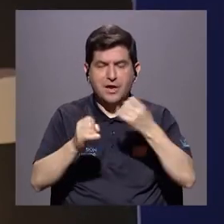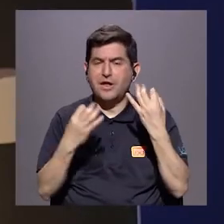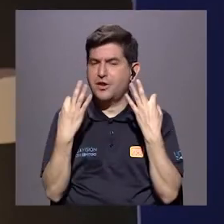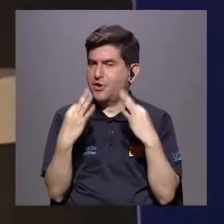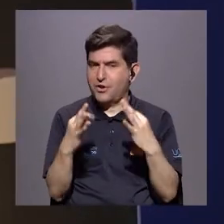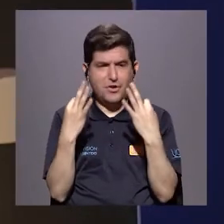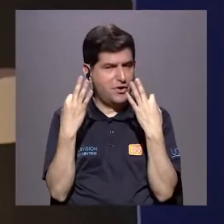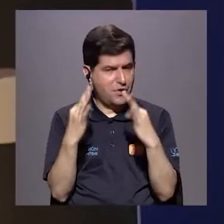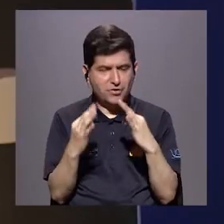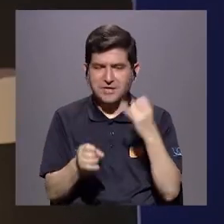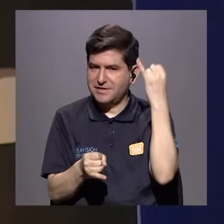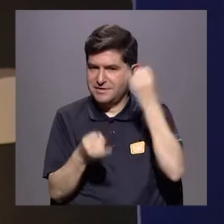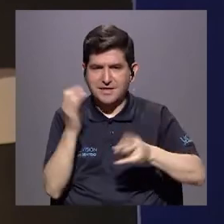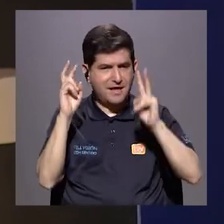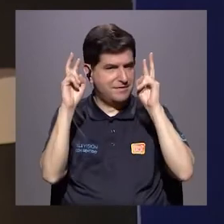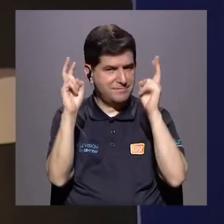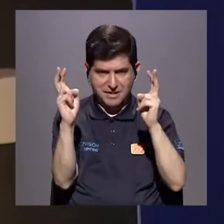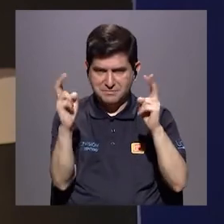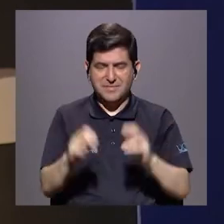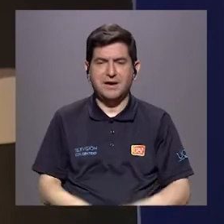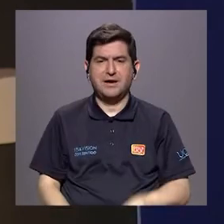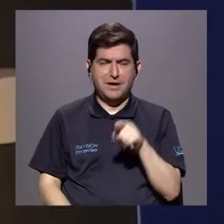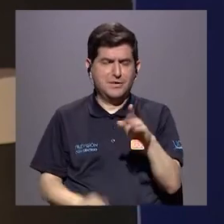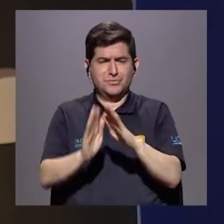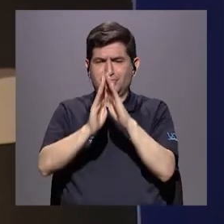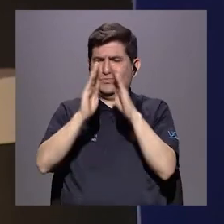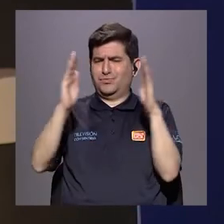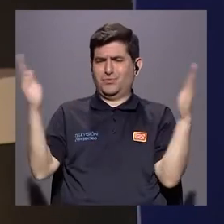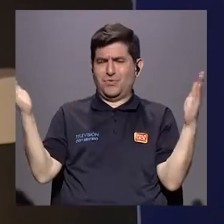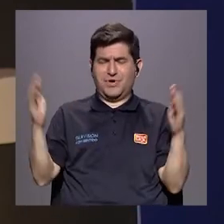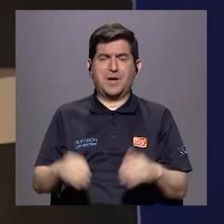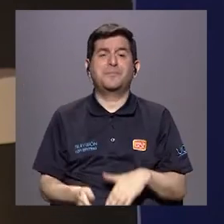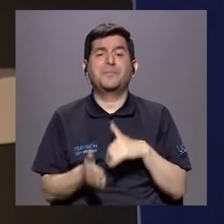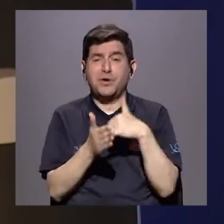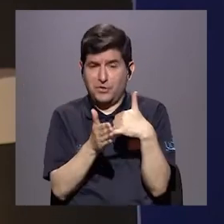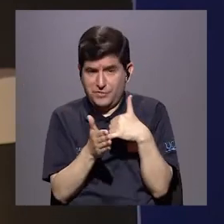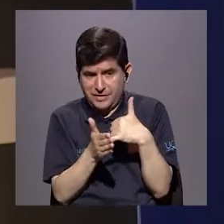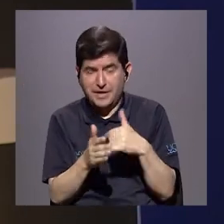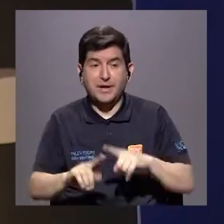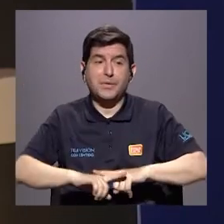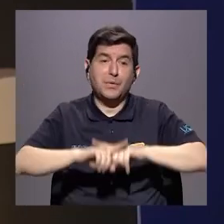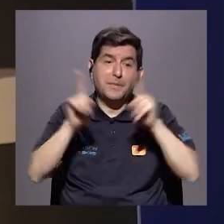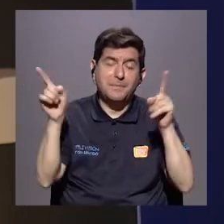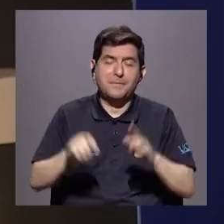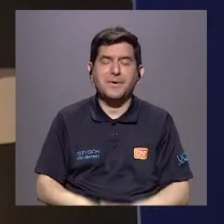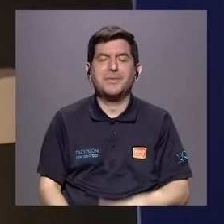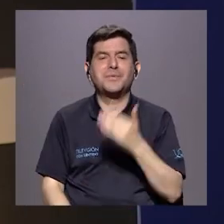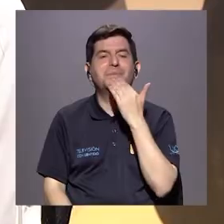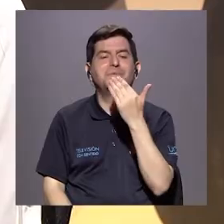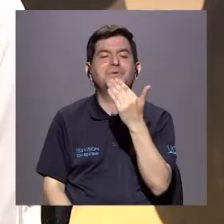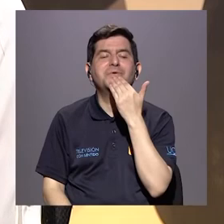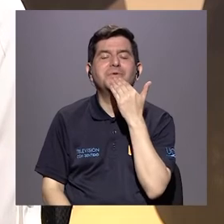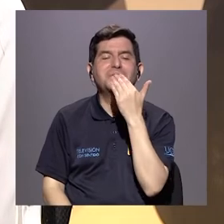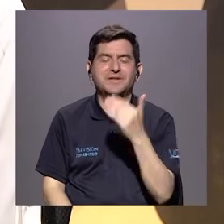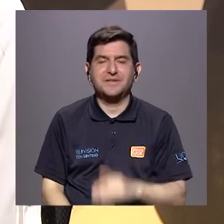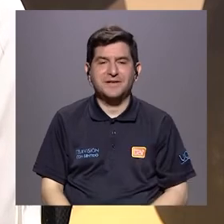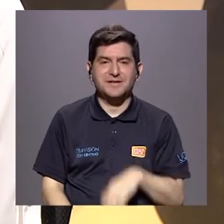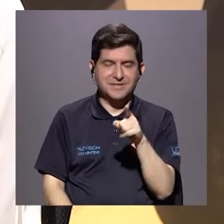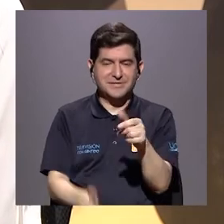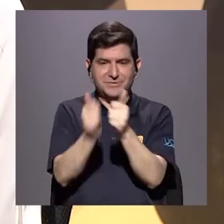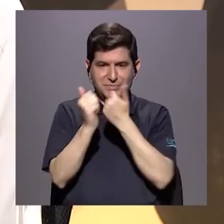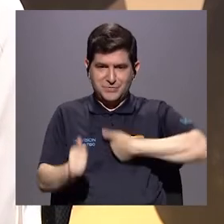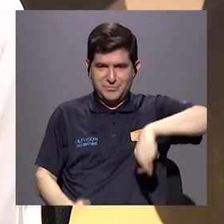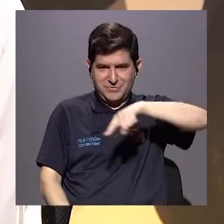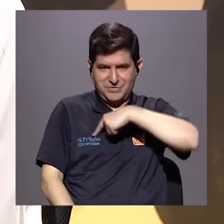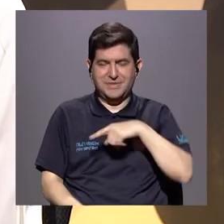pretendido agotar el tema, ya que es bastante amplio y bastante delicado. Sin embargo, Ana Lorena, muchísimas gracias por haber estado con